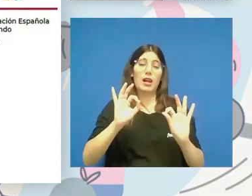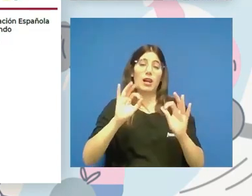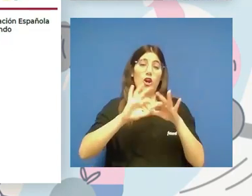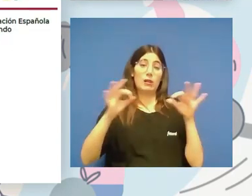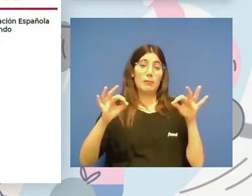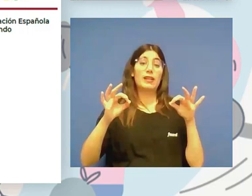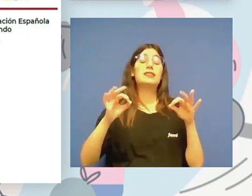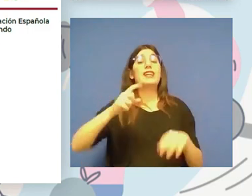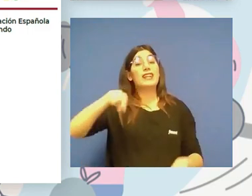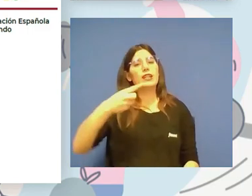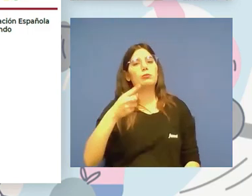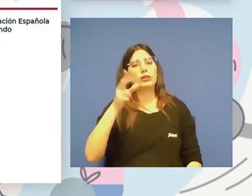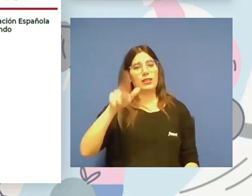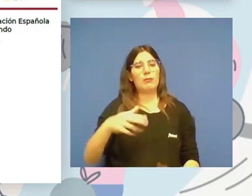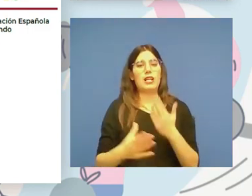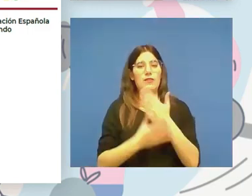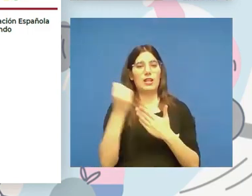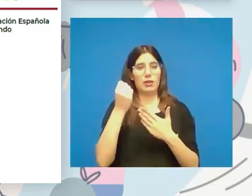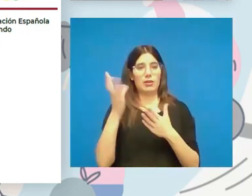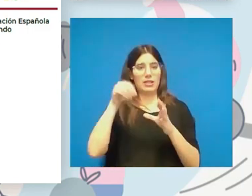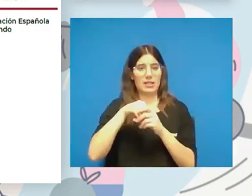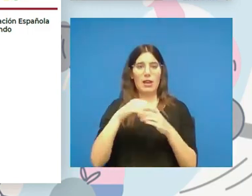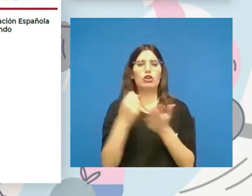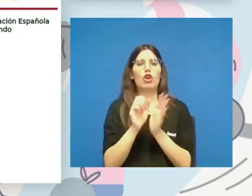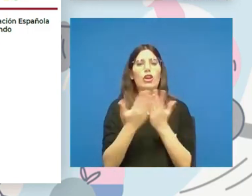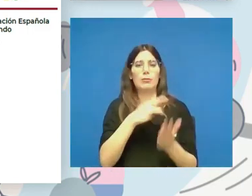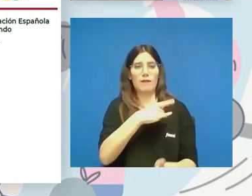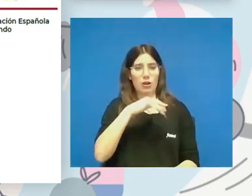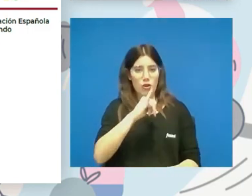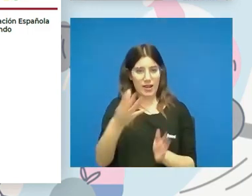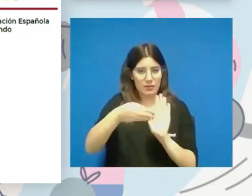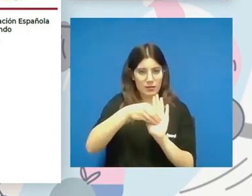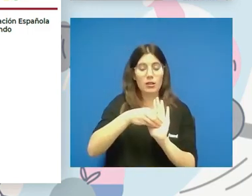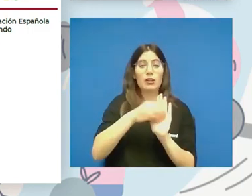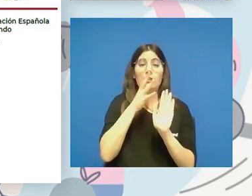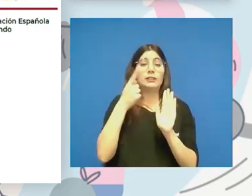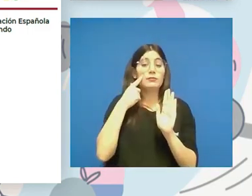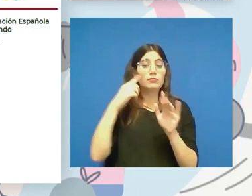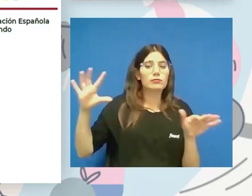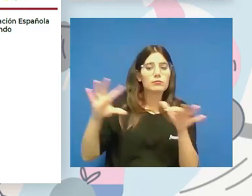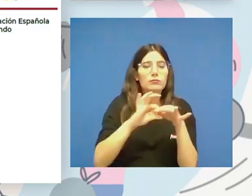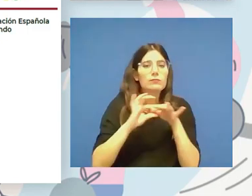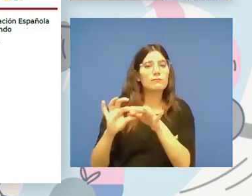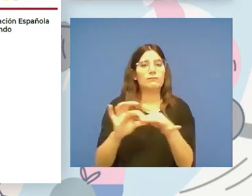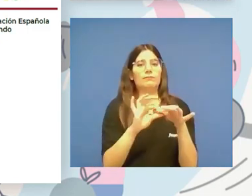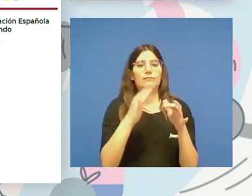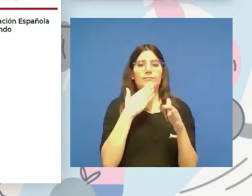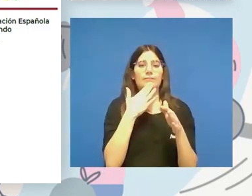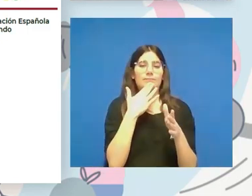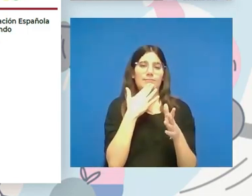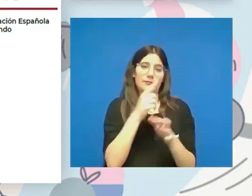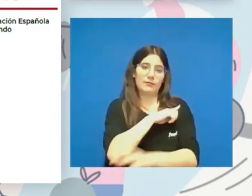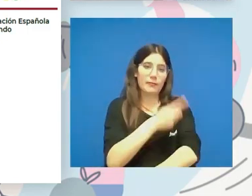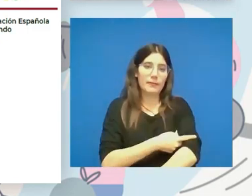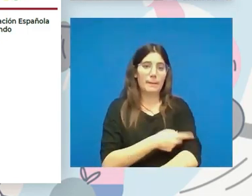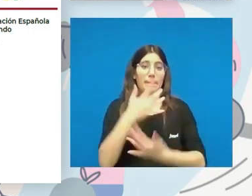federaciones que están integradas. tenéis todo en el libro blanco. Habrá que alinear qué deportes podrán ser integrados, pero